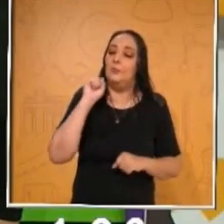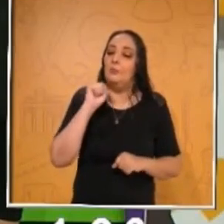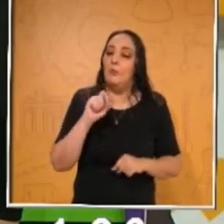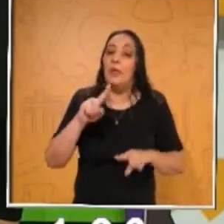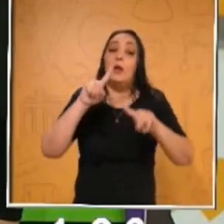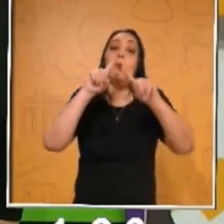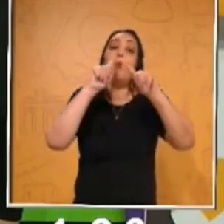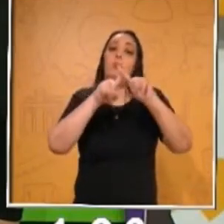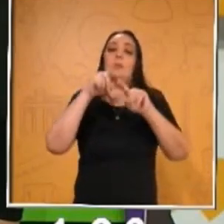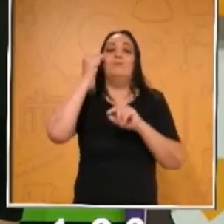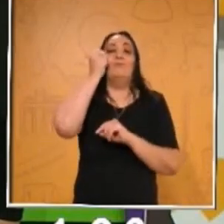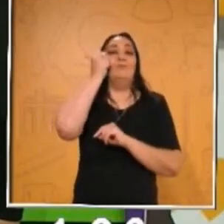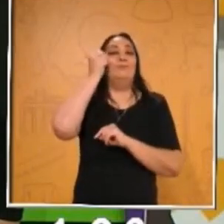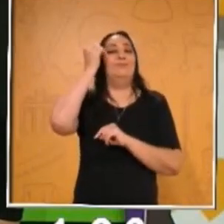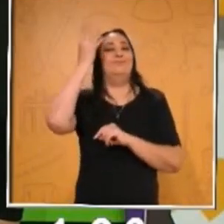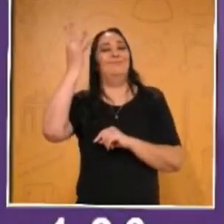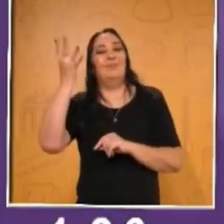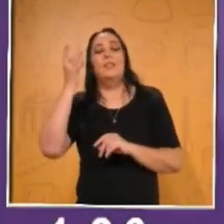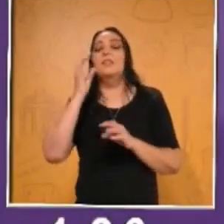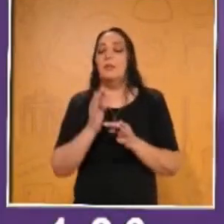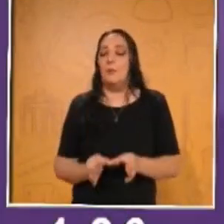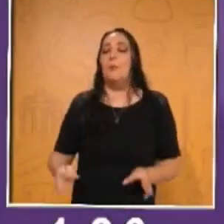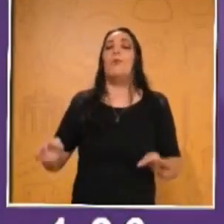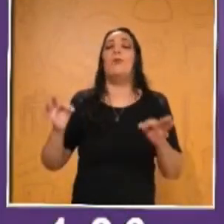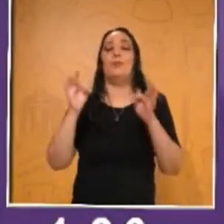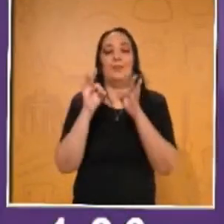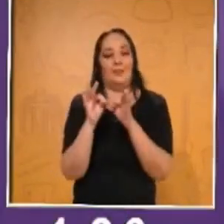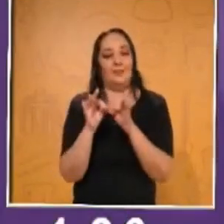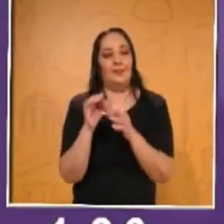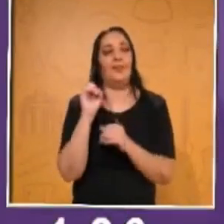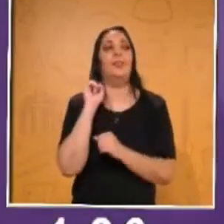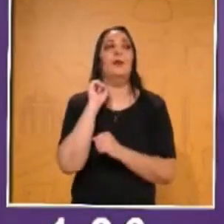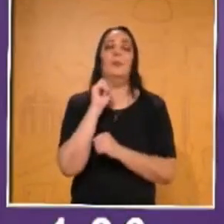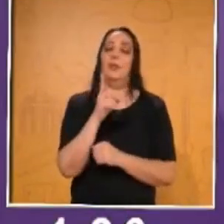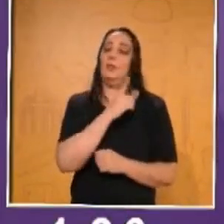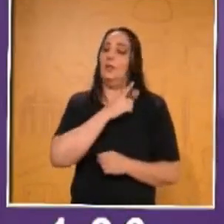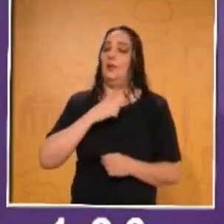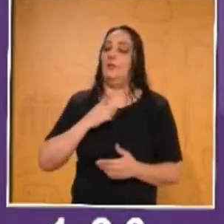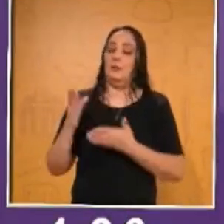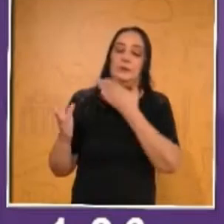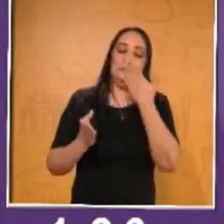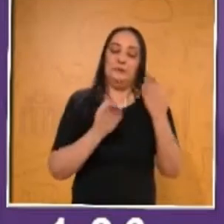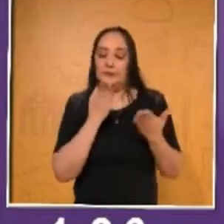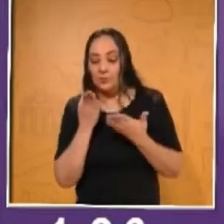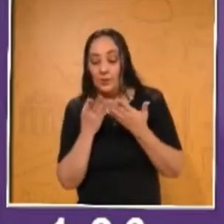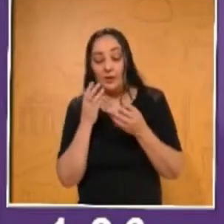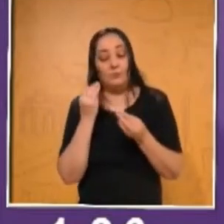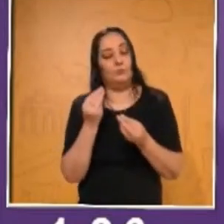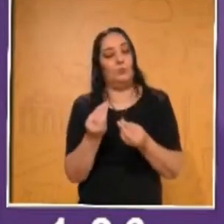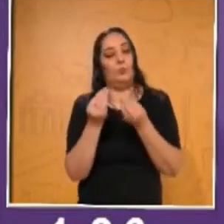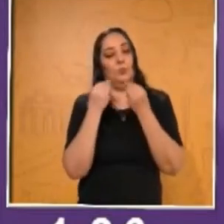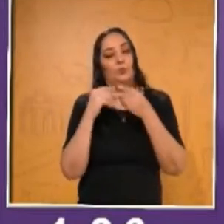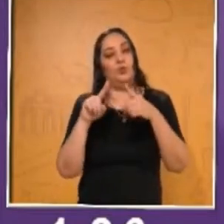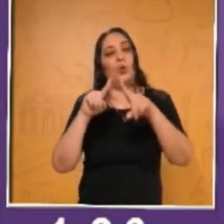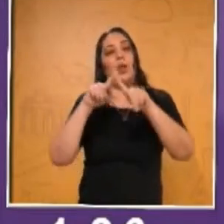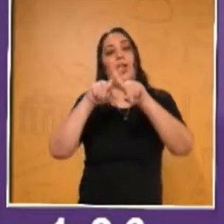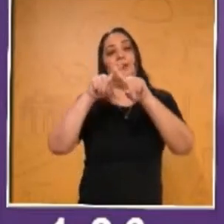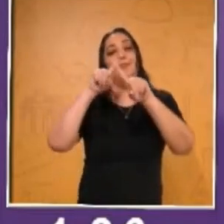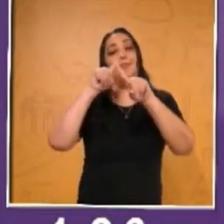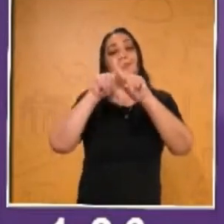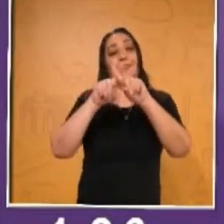olvidan. Y es bien importante que también hay que estudiarle. Hay que reforzar las tablas porque